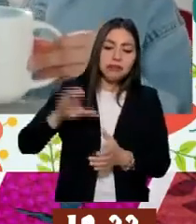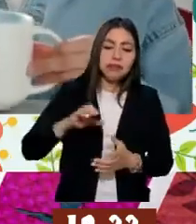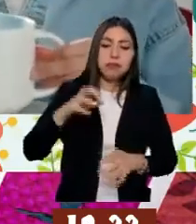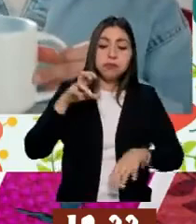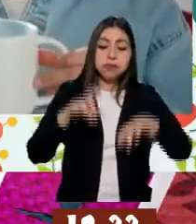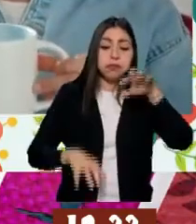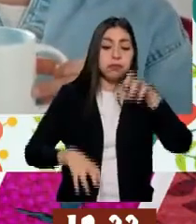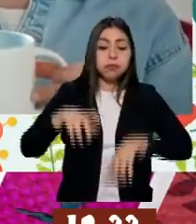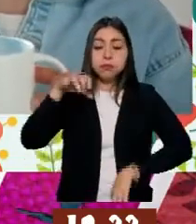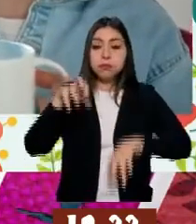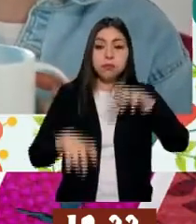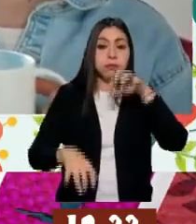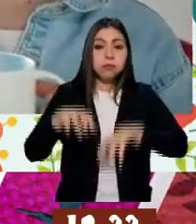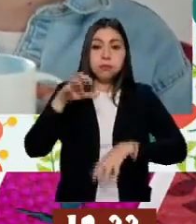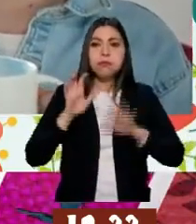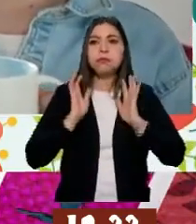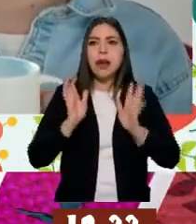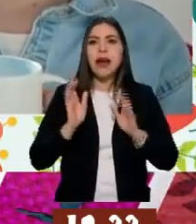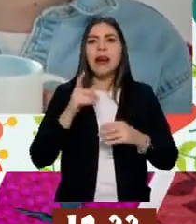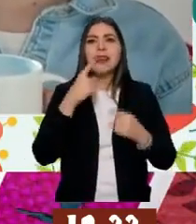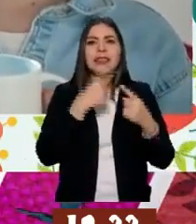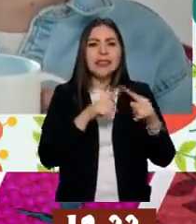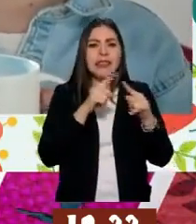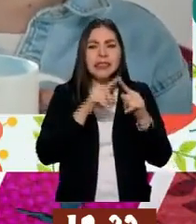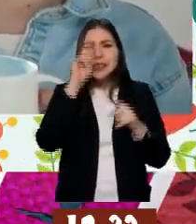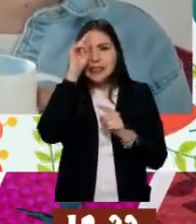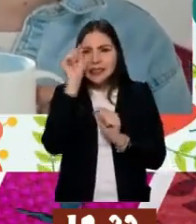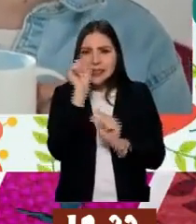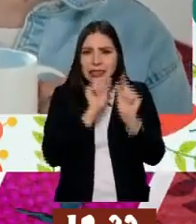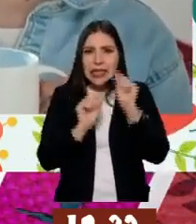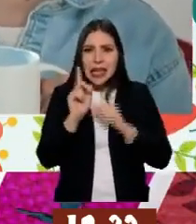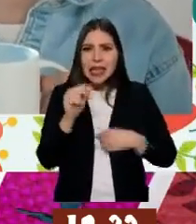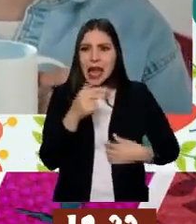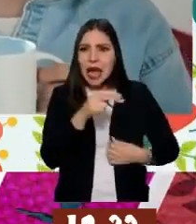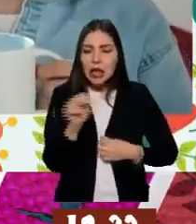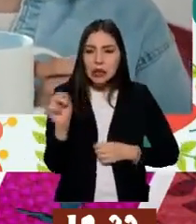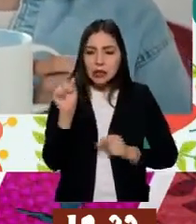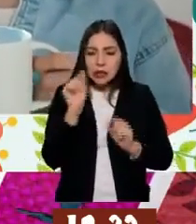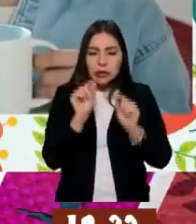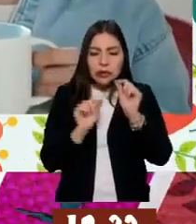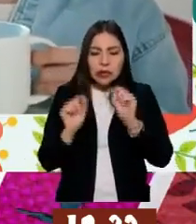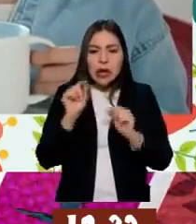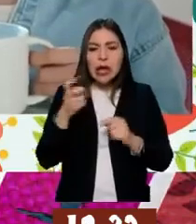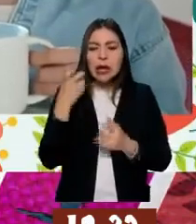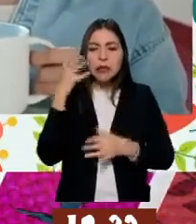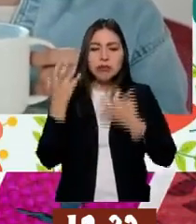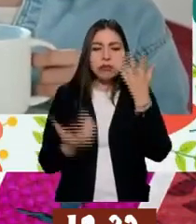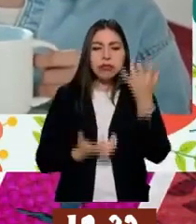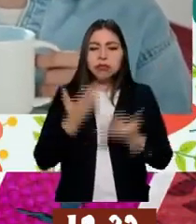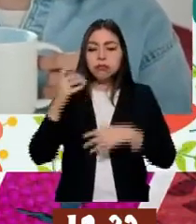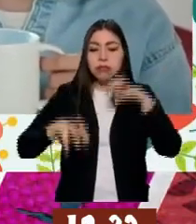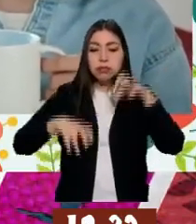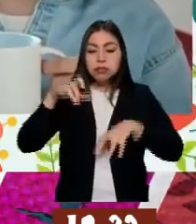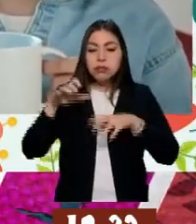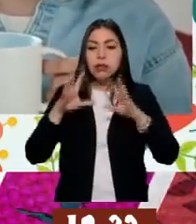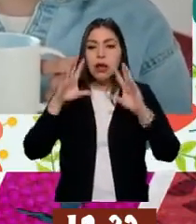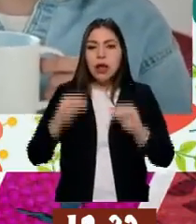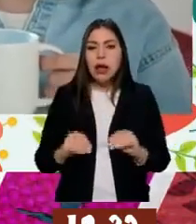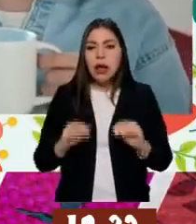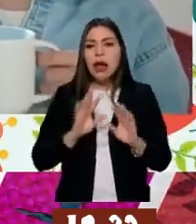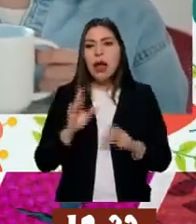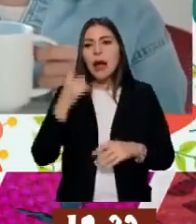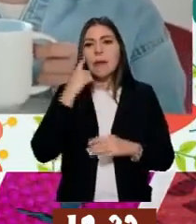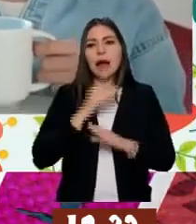Cuando consumimos leche directamente de la vaca, el famoso que le dicen el pajarazo. Ajá. Nada más la ordeñan y le echan a veces